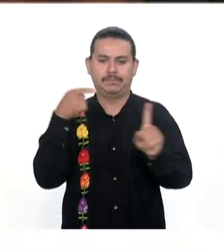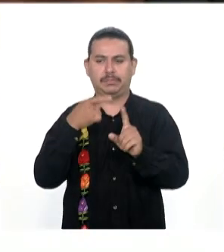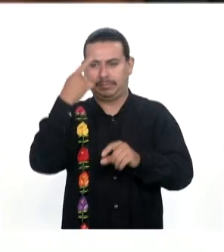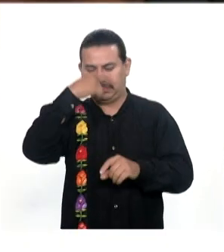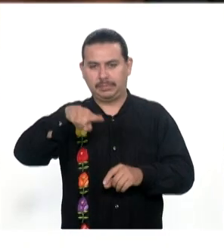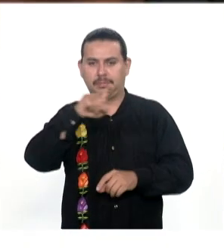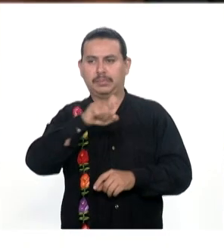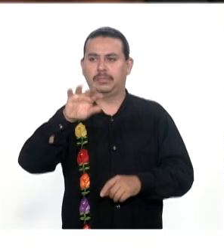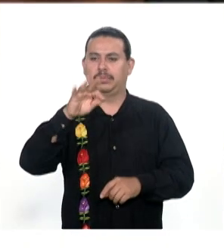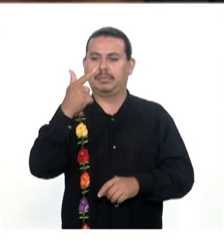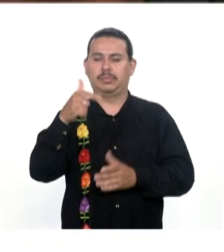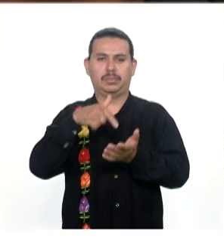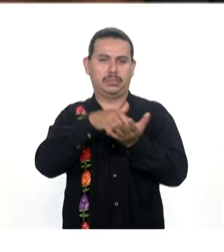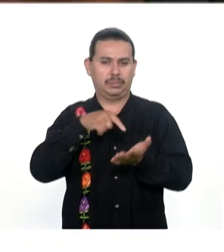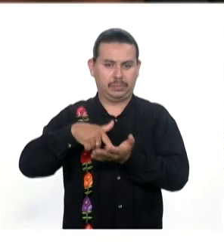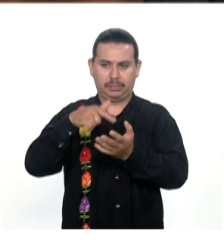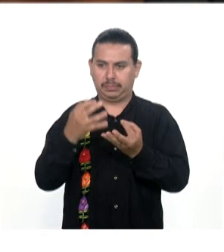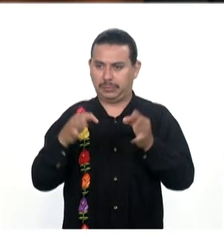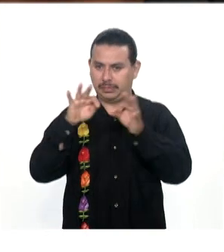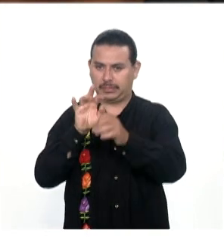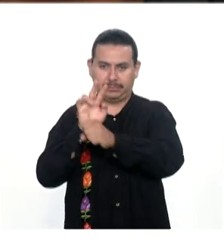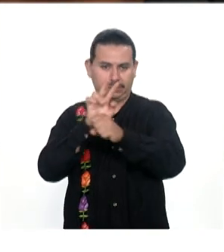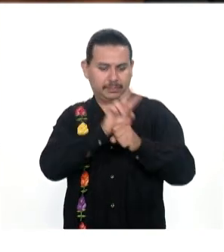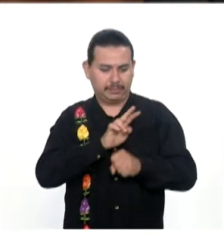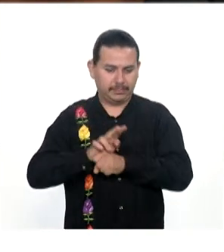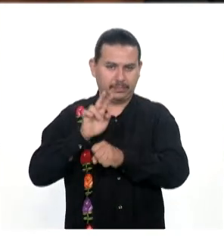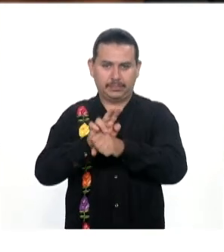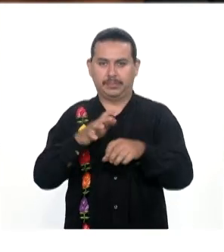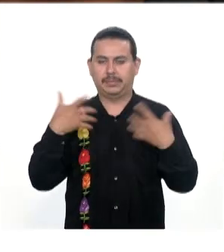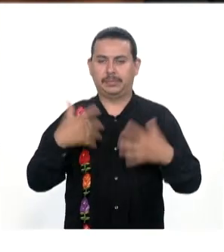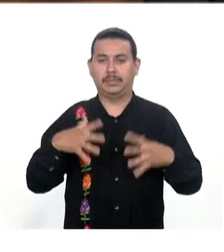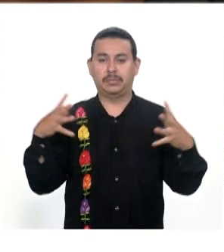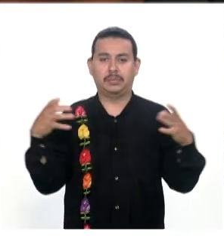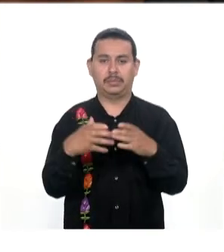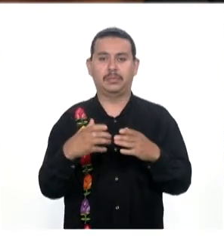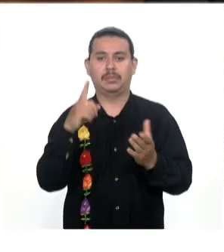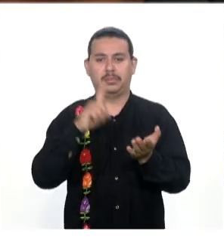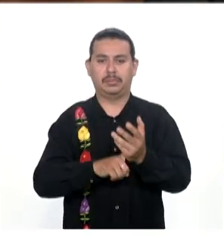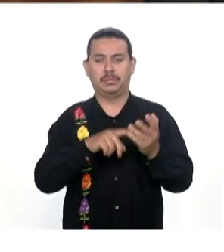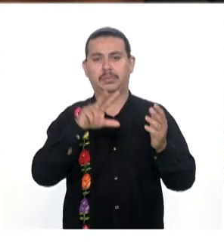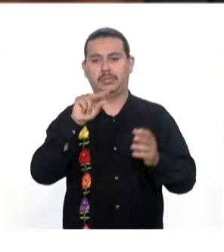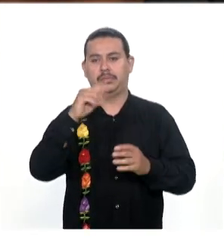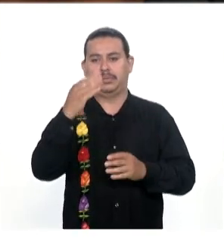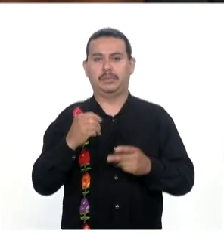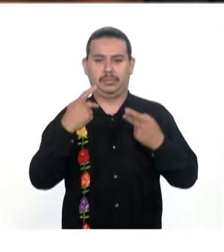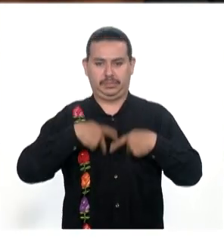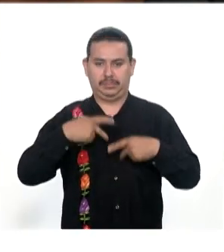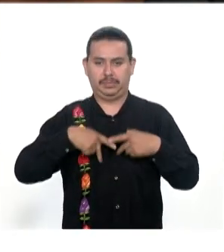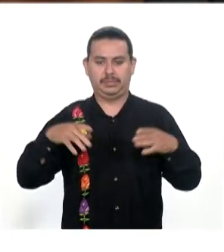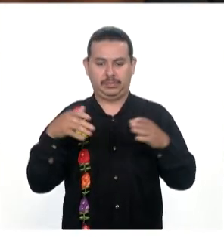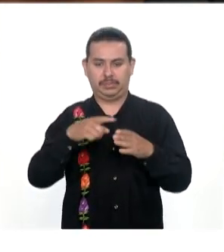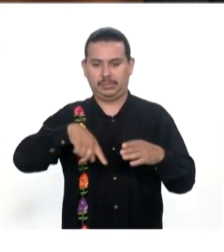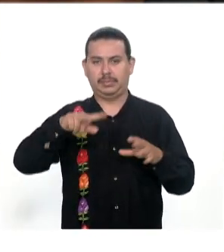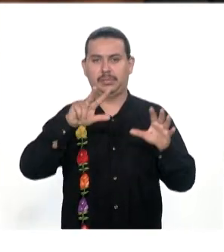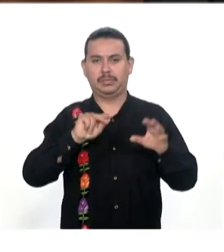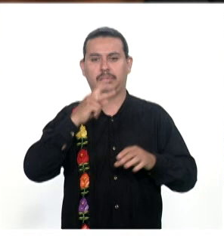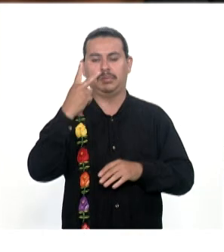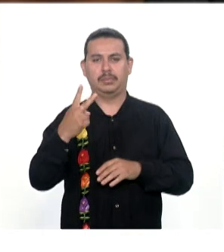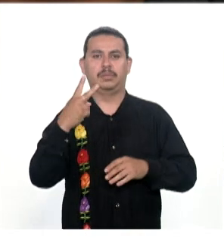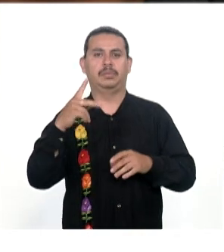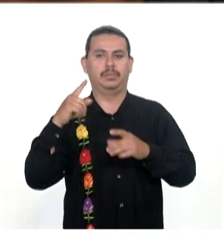147 Zonas prioritarias Con una participación De 1.089 elementos 82